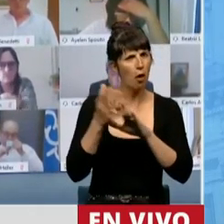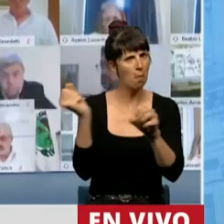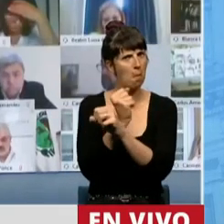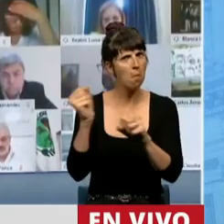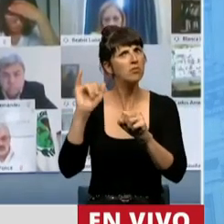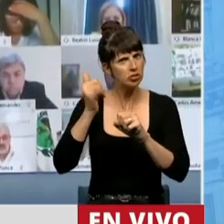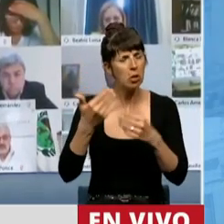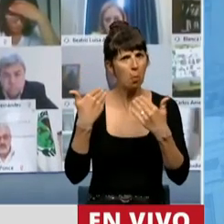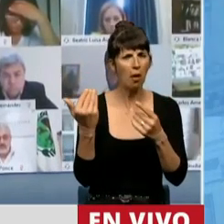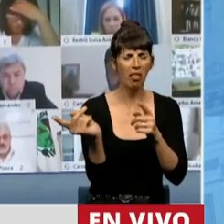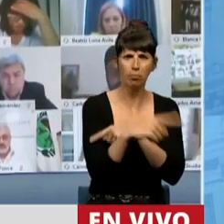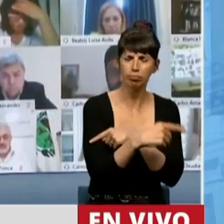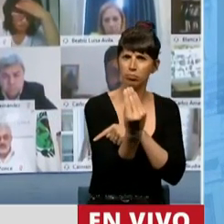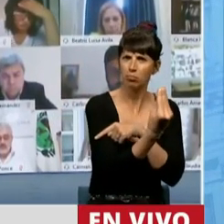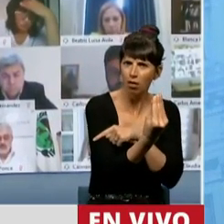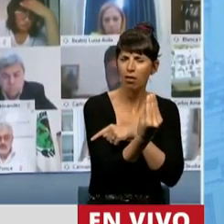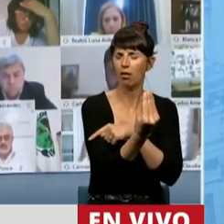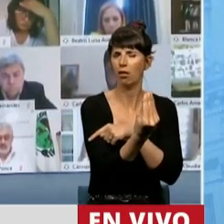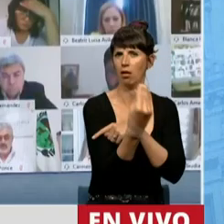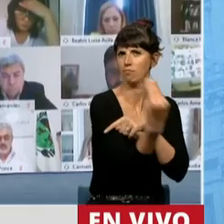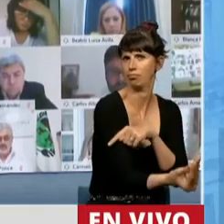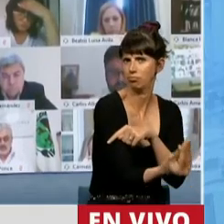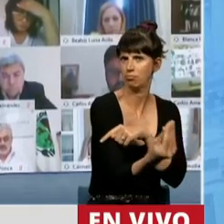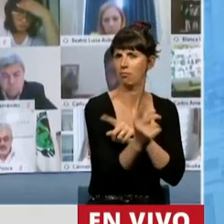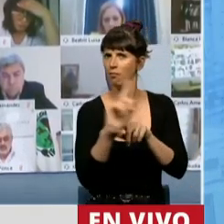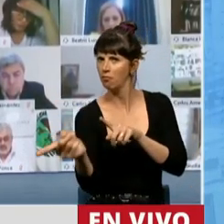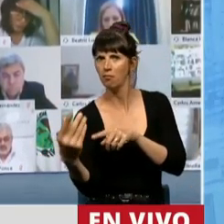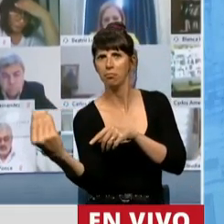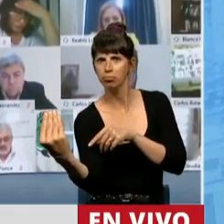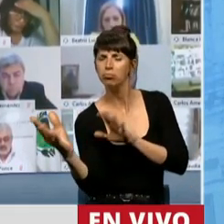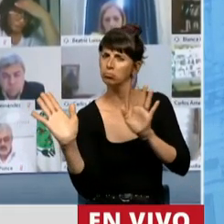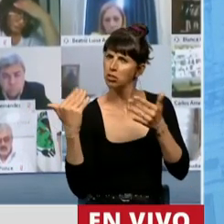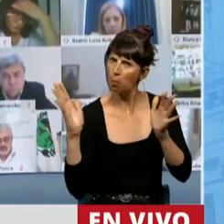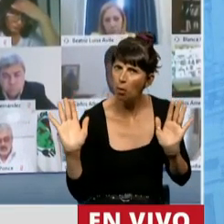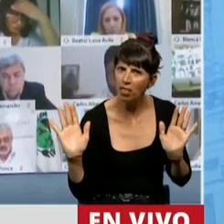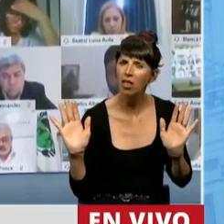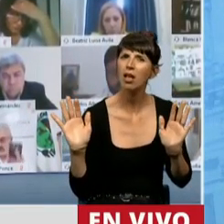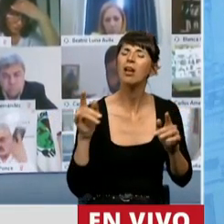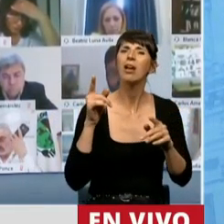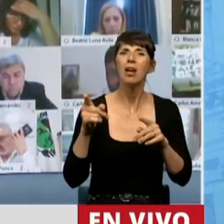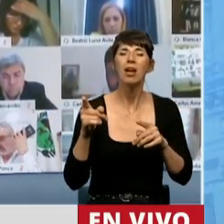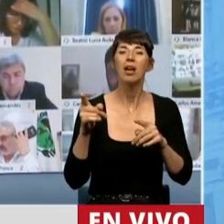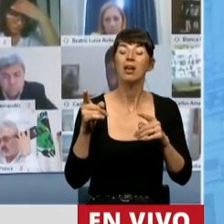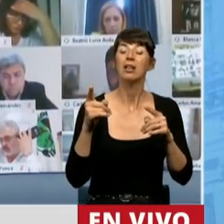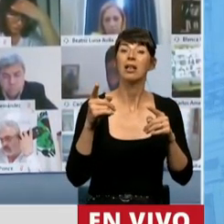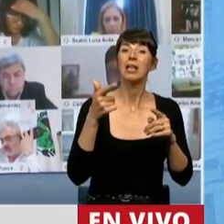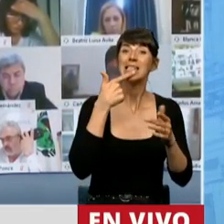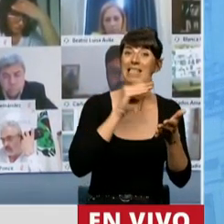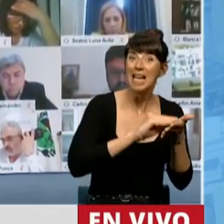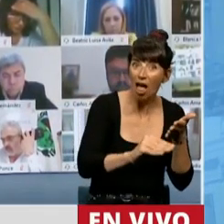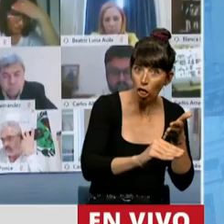legalidad de los traslados, el Presidente de la Nación y el Senado de la Nación y su Presidenta, la Vicepresidenta de la Nación